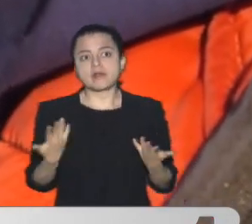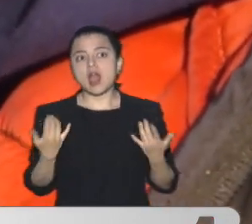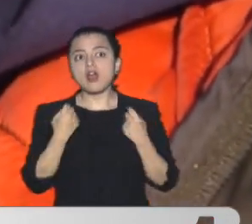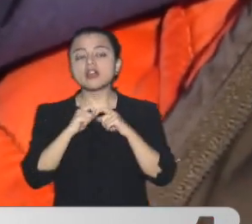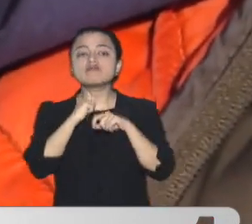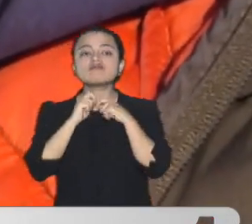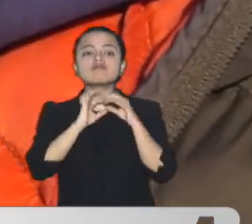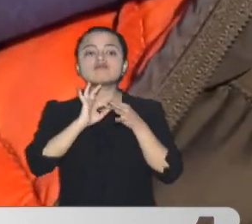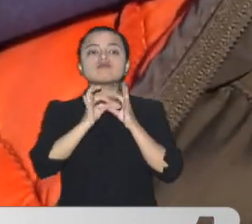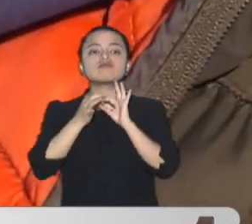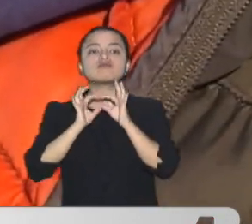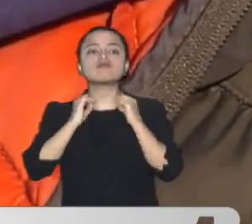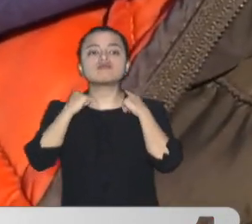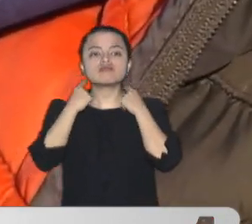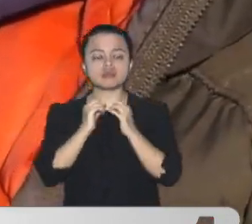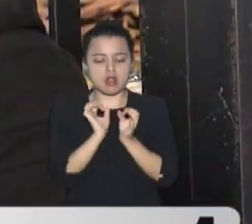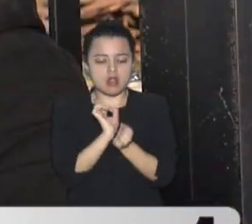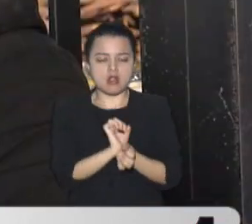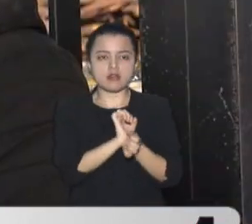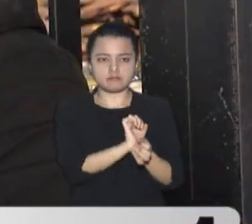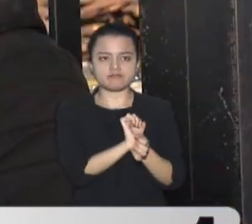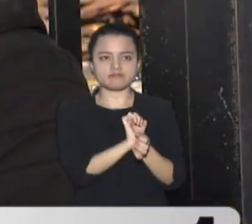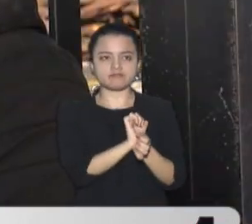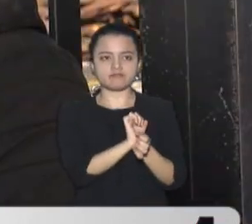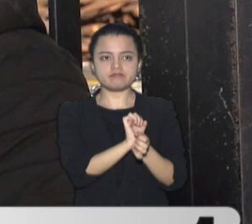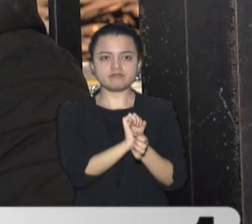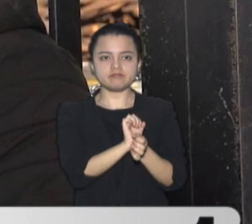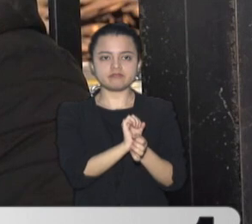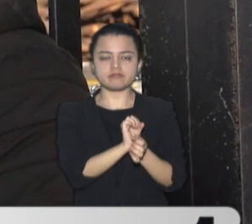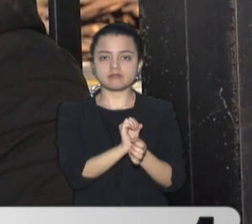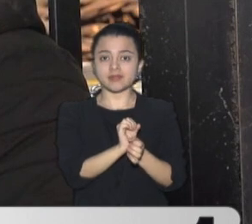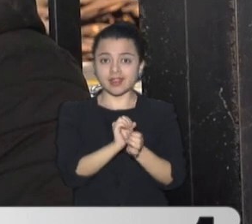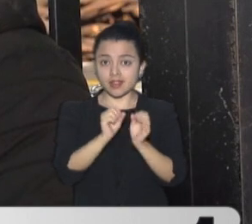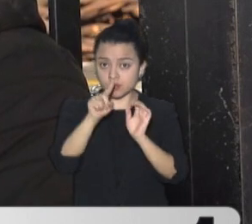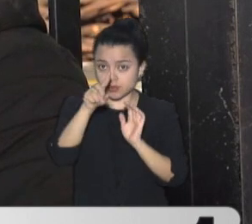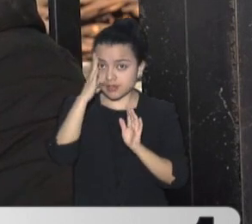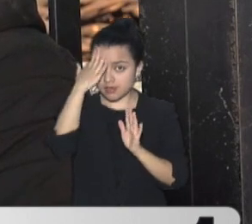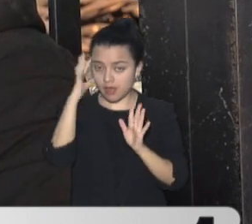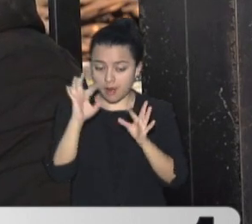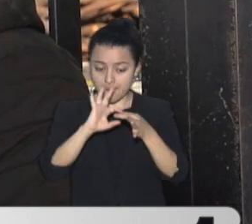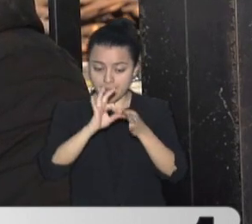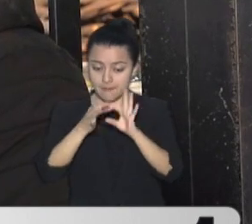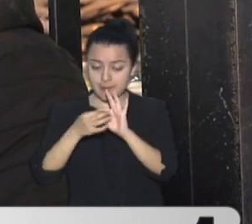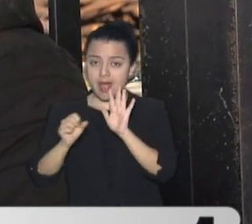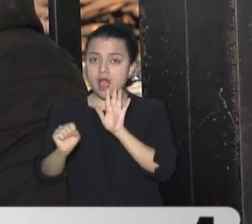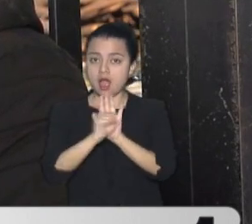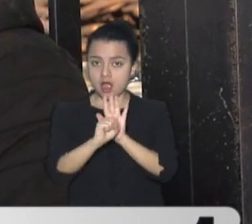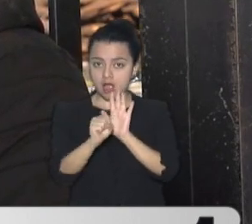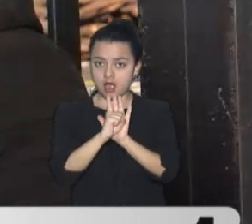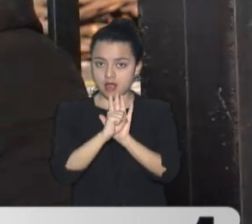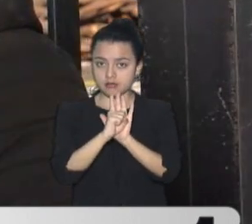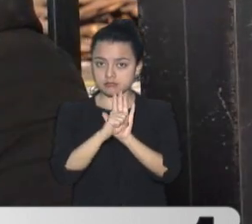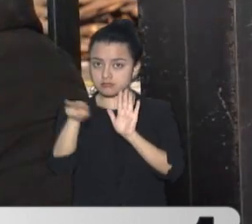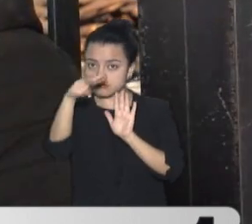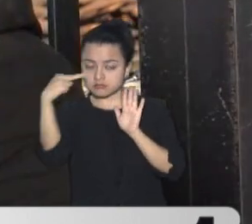Del Ministerio De educación Las cadenas Son una forma De bloquear La